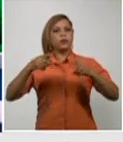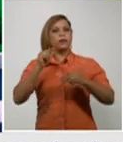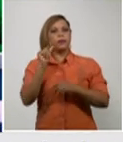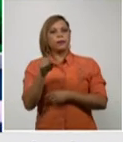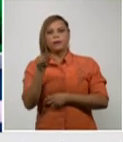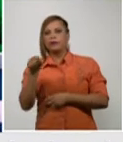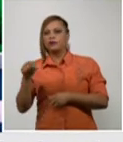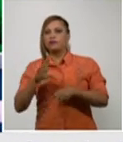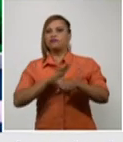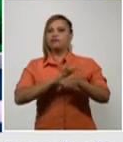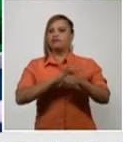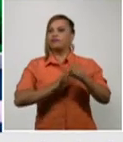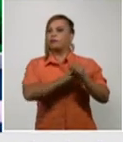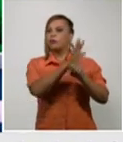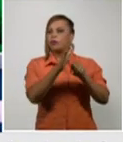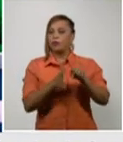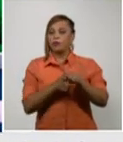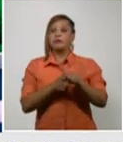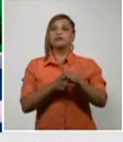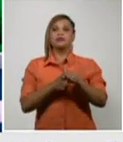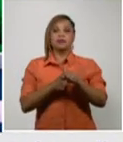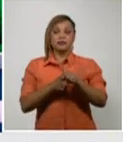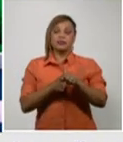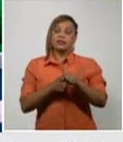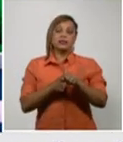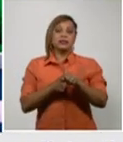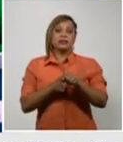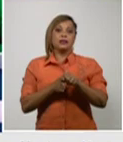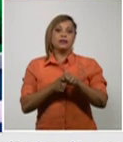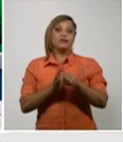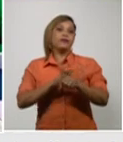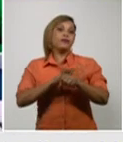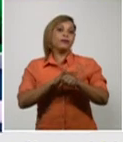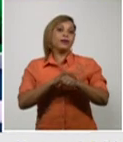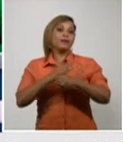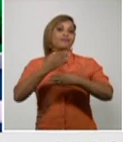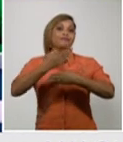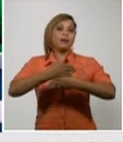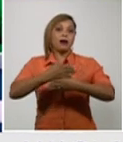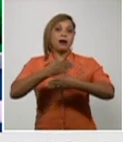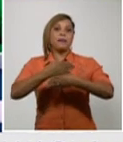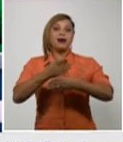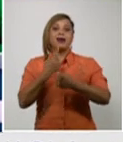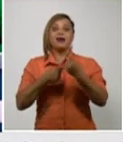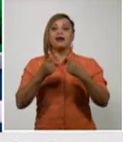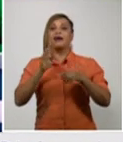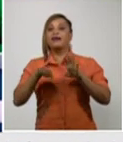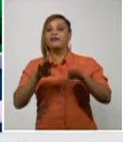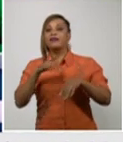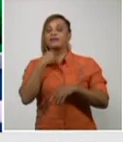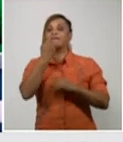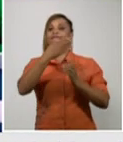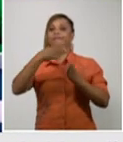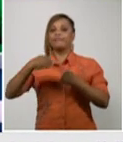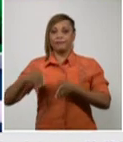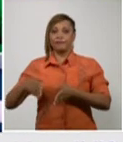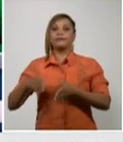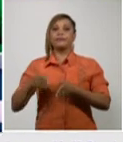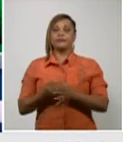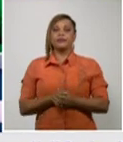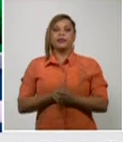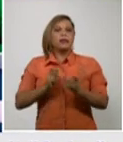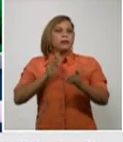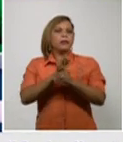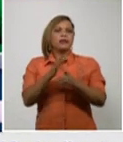una evolución tórpida y en algunas ocasiones fallecen, que comenzó con los